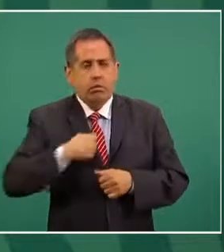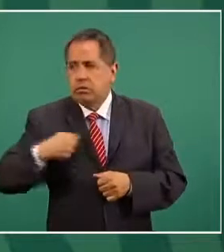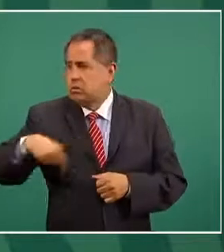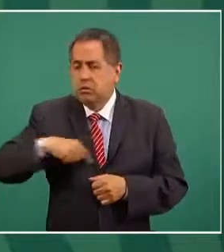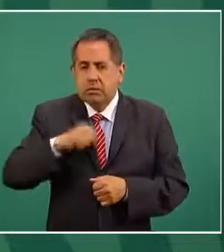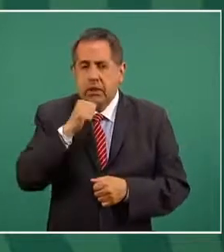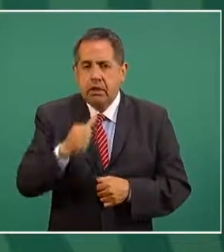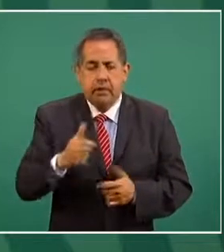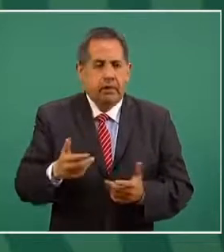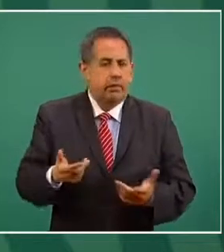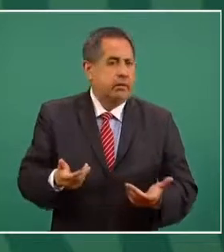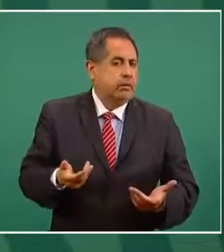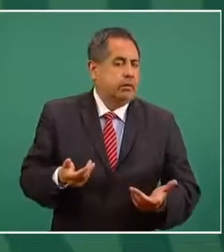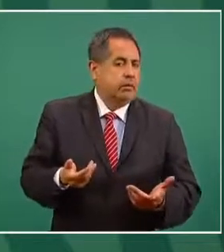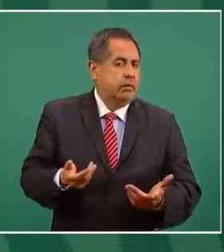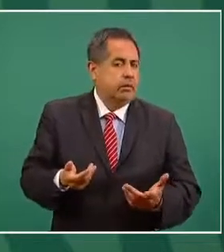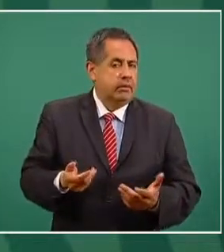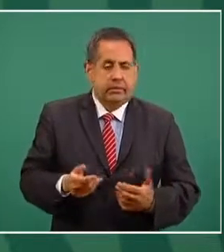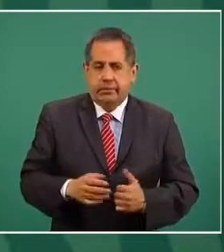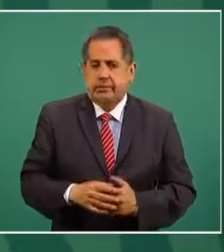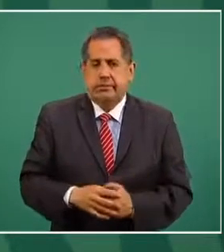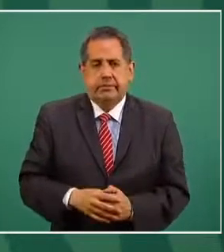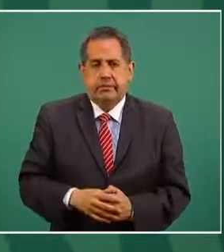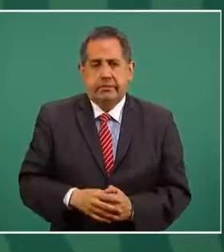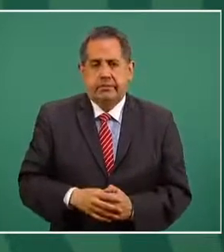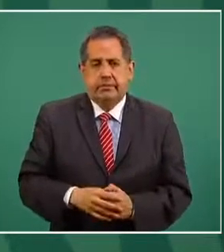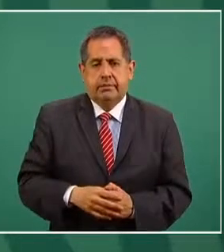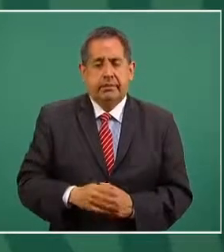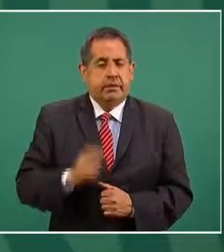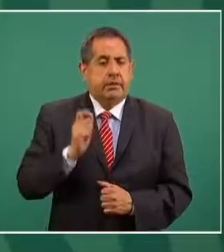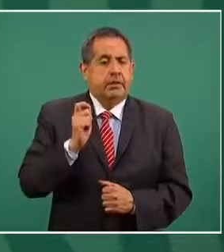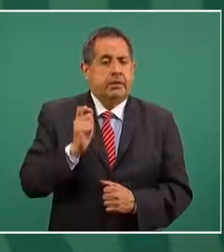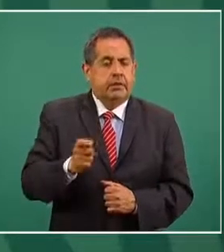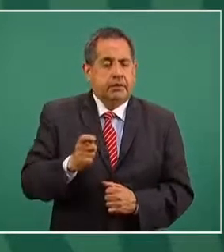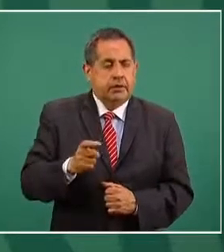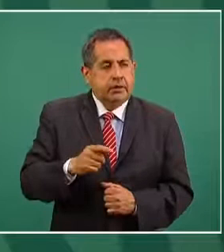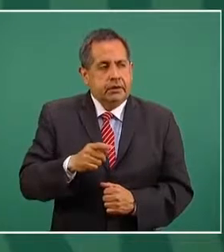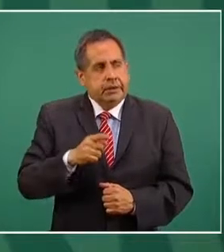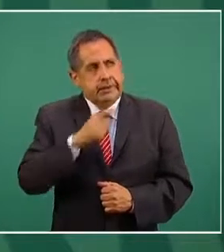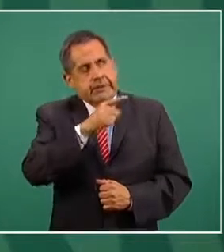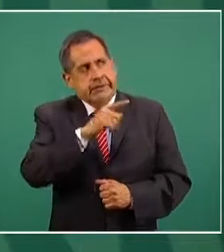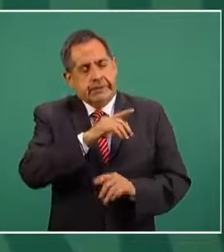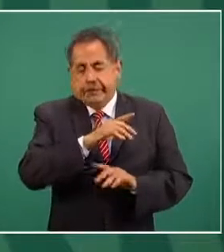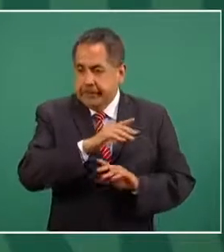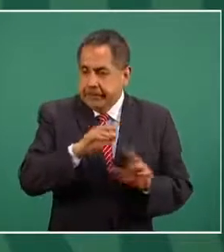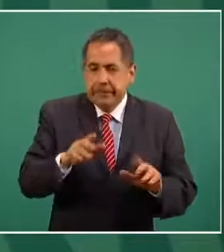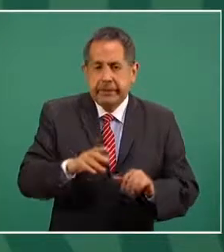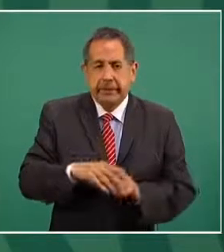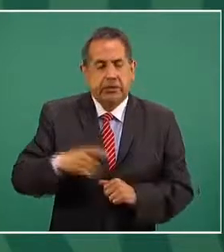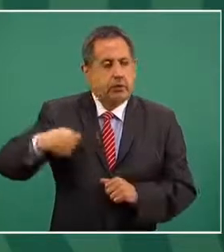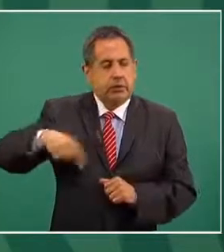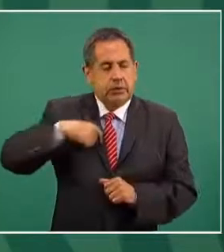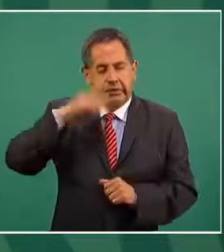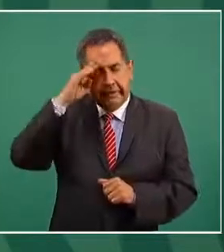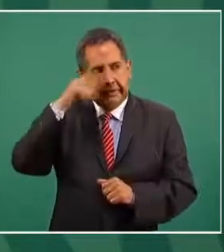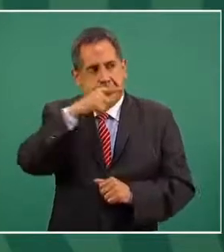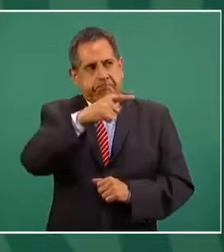aún con ese proceder que consideramos